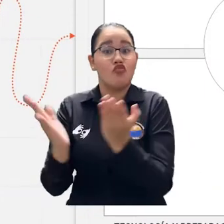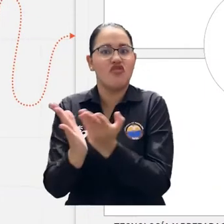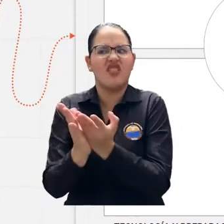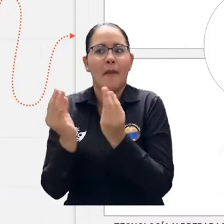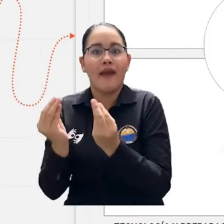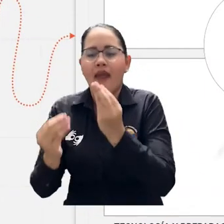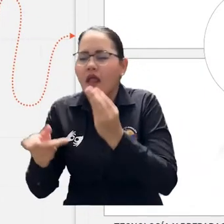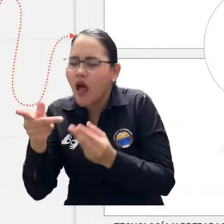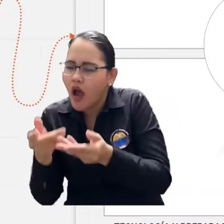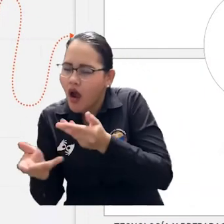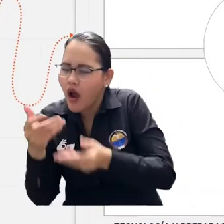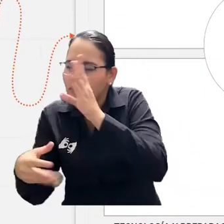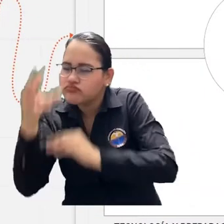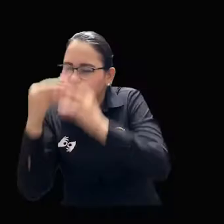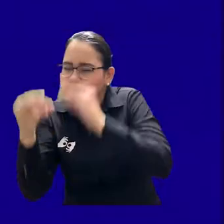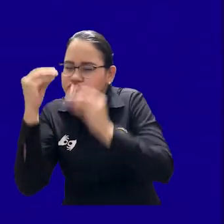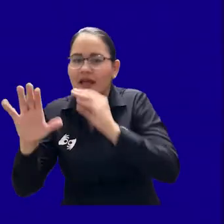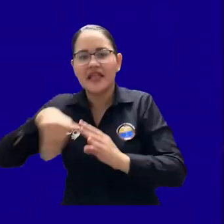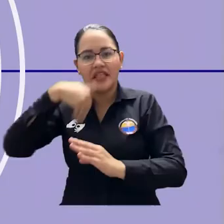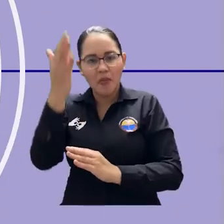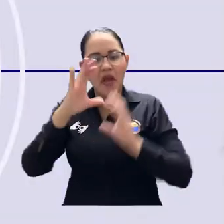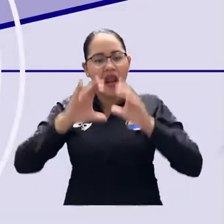preparamos Música